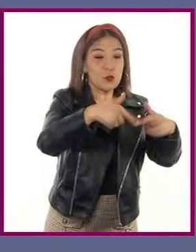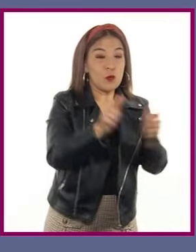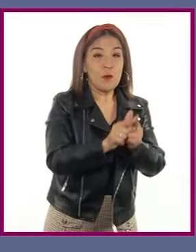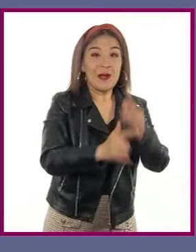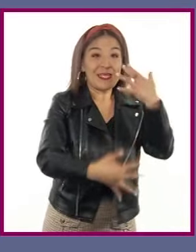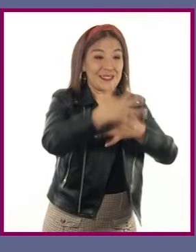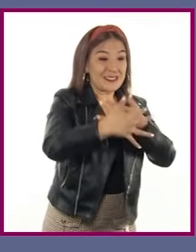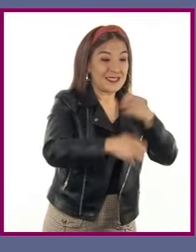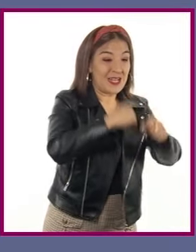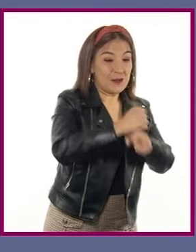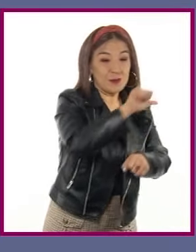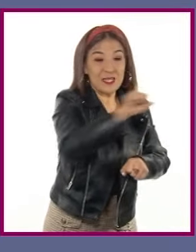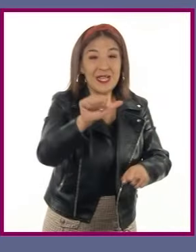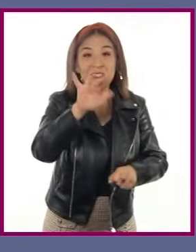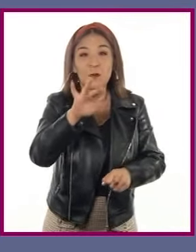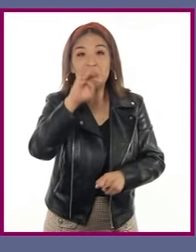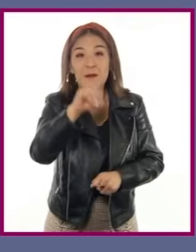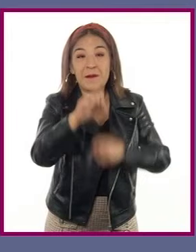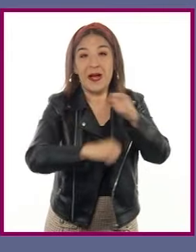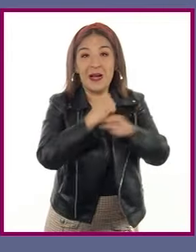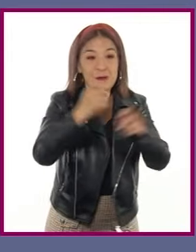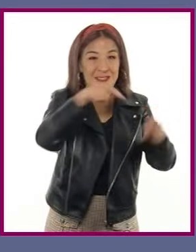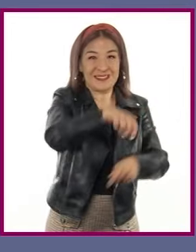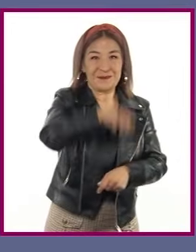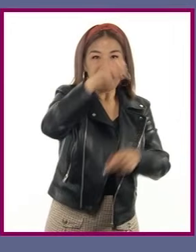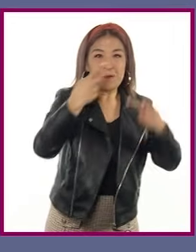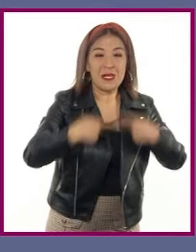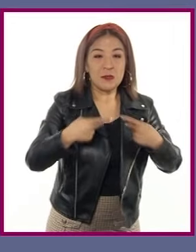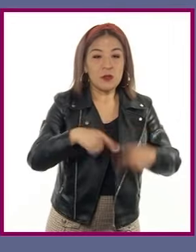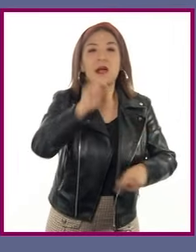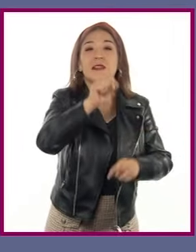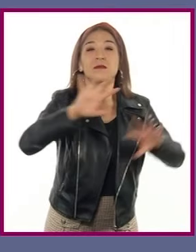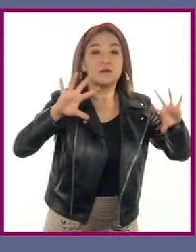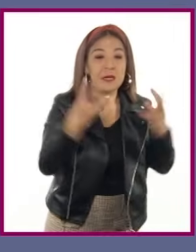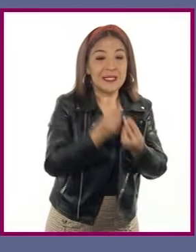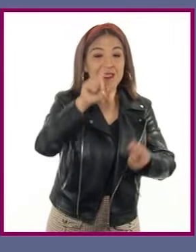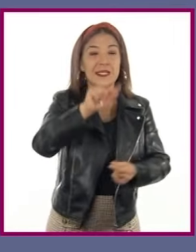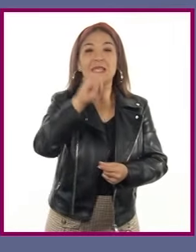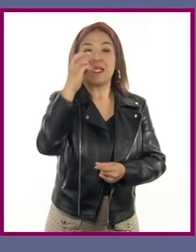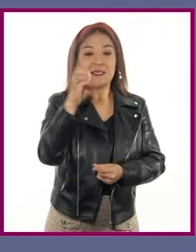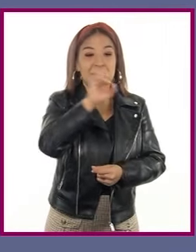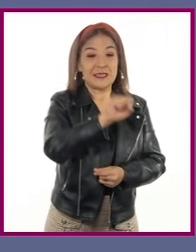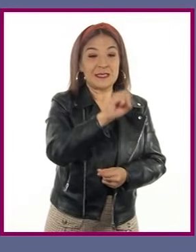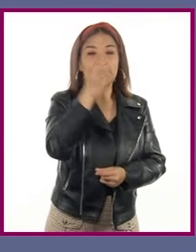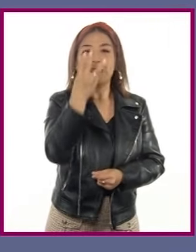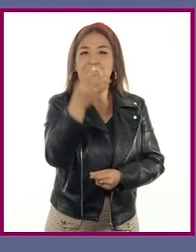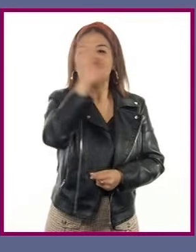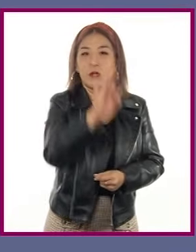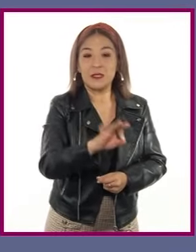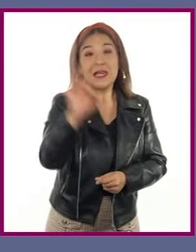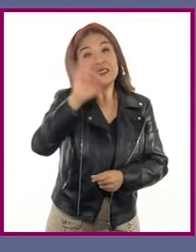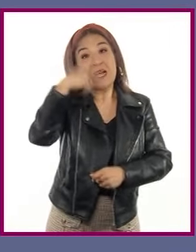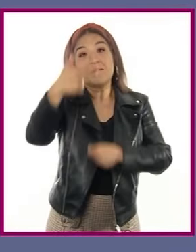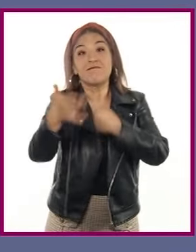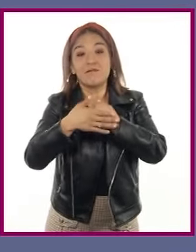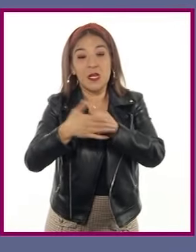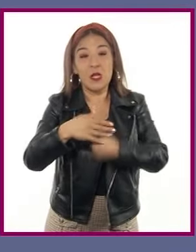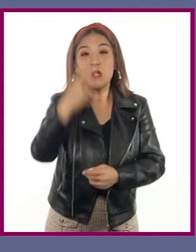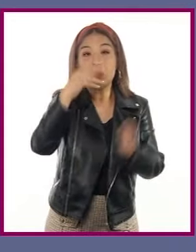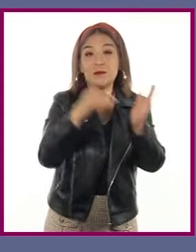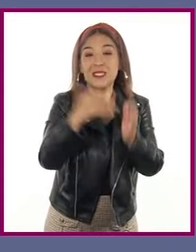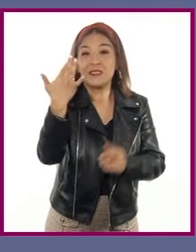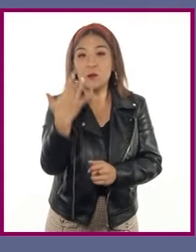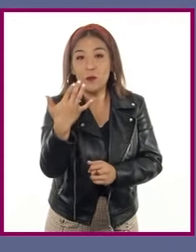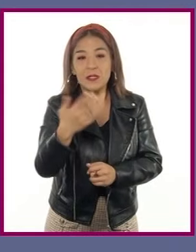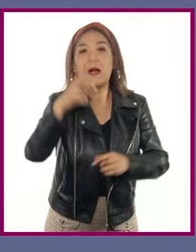59 años en 2015 constituyó el 63% y se prevé que para 2050 disminuirá